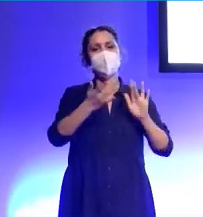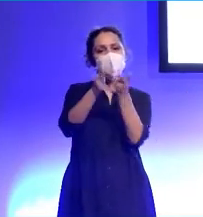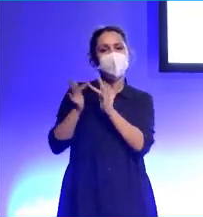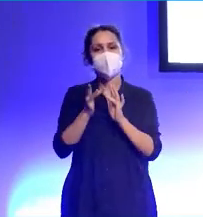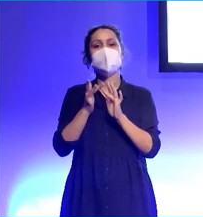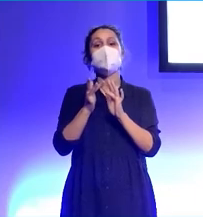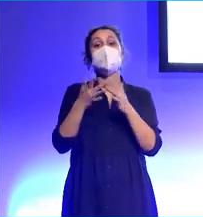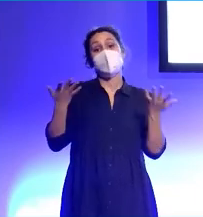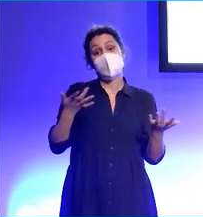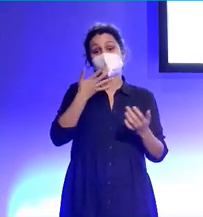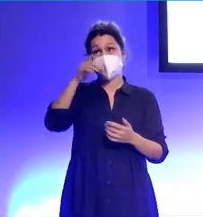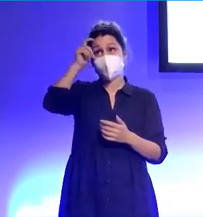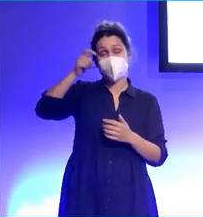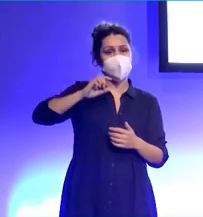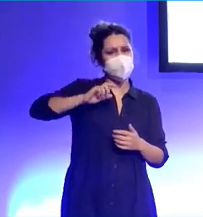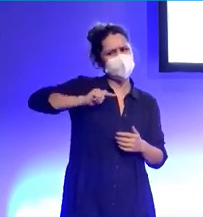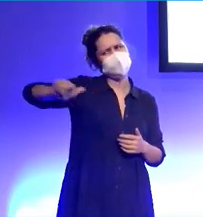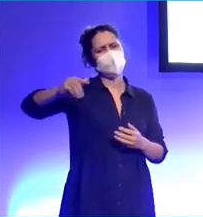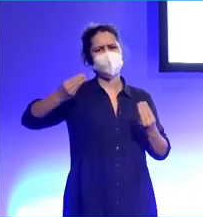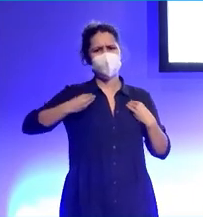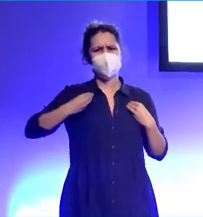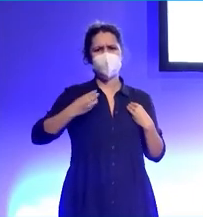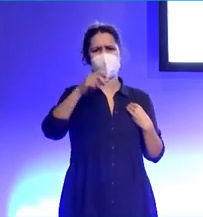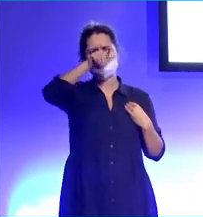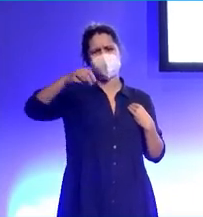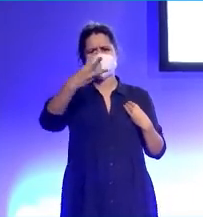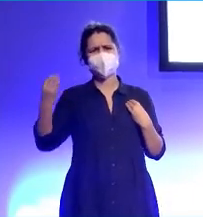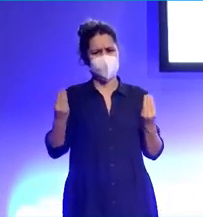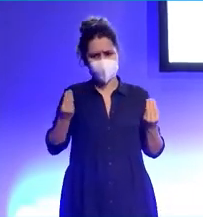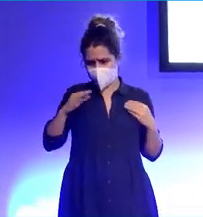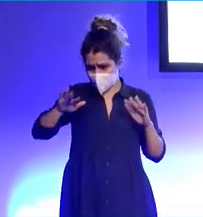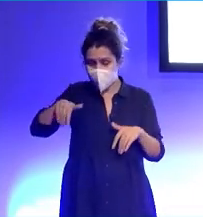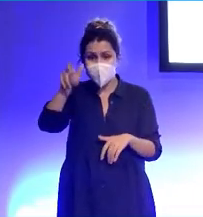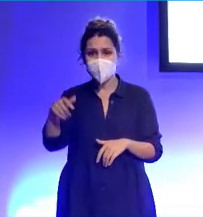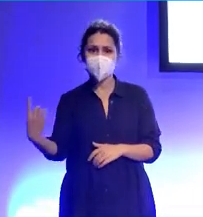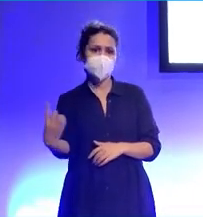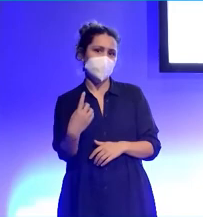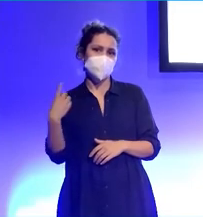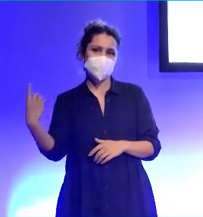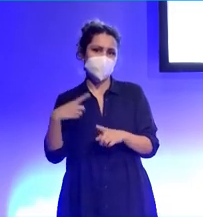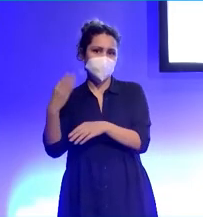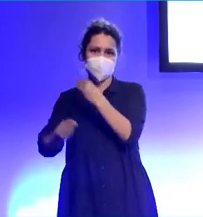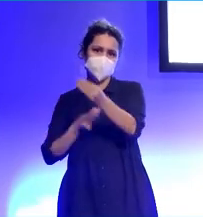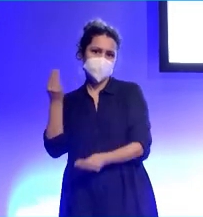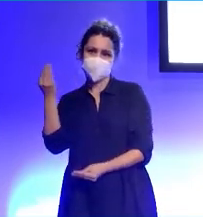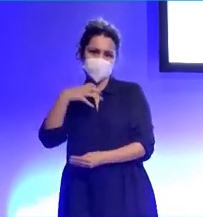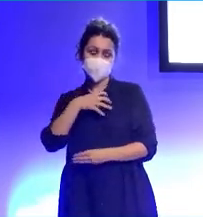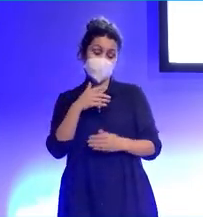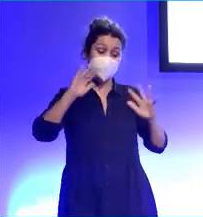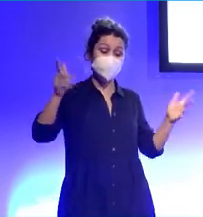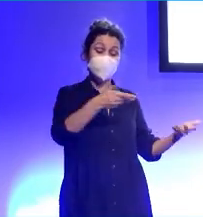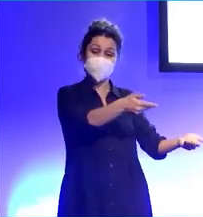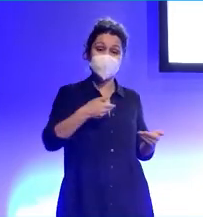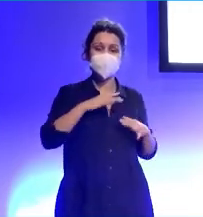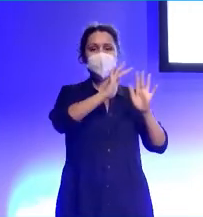Warhammer y vive en un pueblo de 300 habitantes en los años 90 no tenía nada que hacer. Hoy gracias a internet tenemos la posibilidad de conectar con gente exactamente igual que